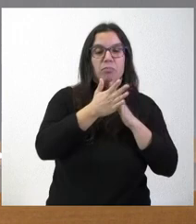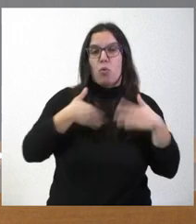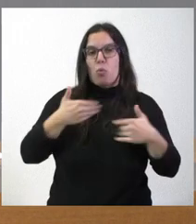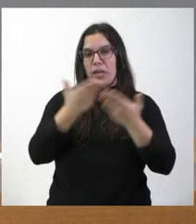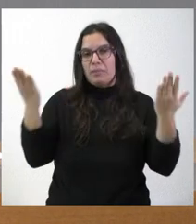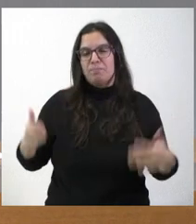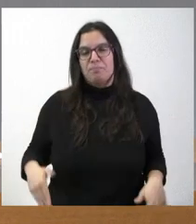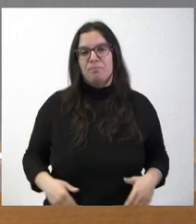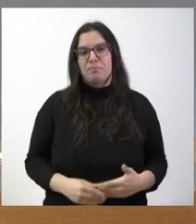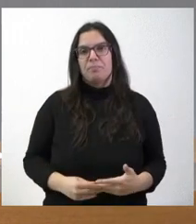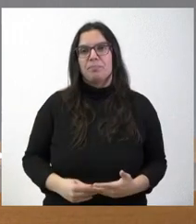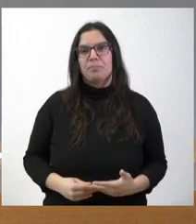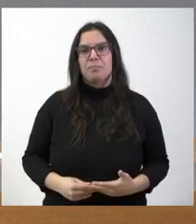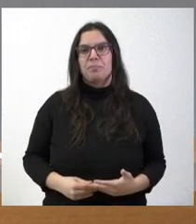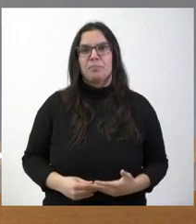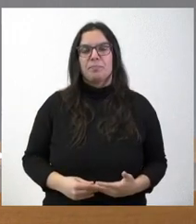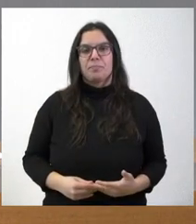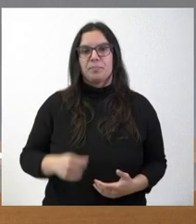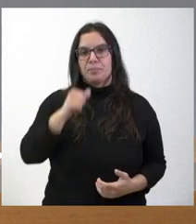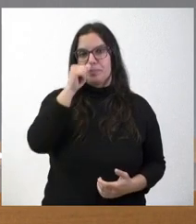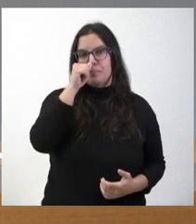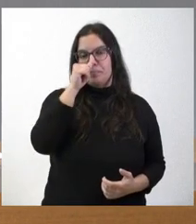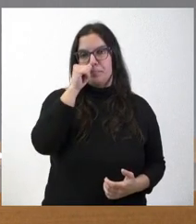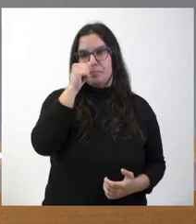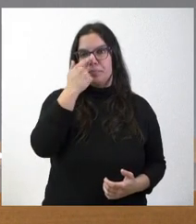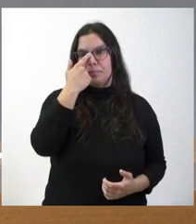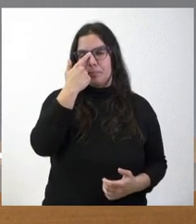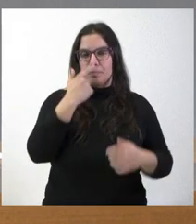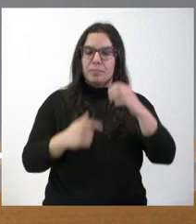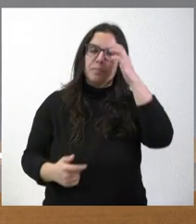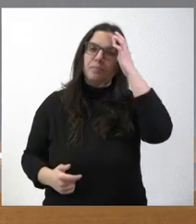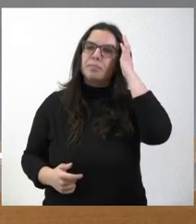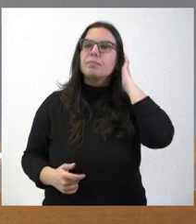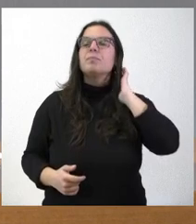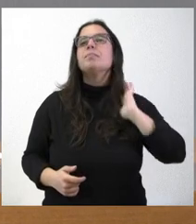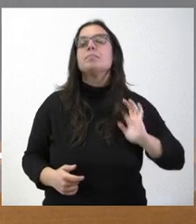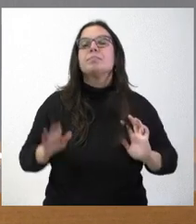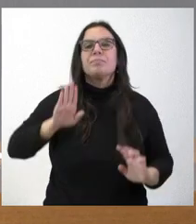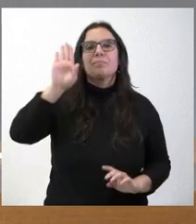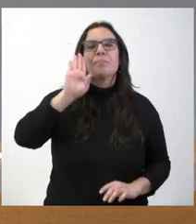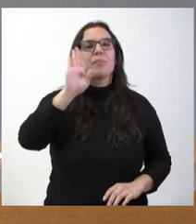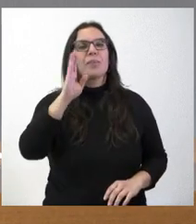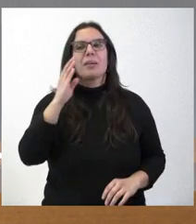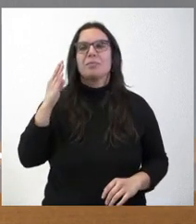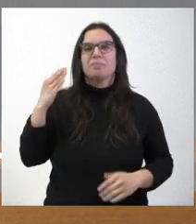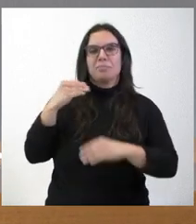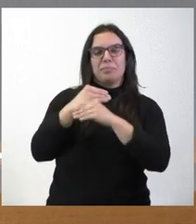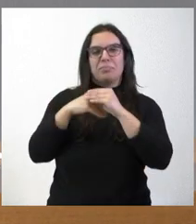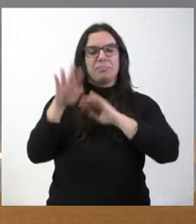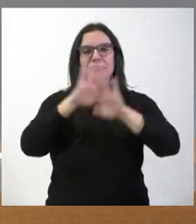formular. Sí, sí, sí, iba con esto último.